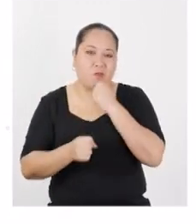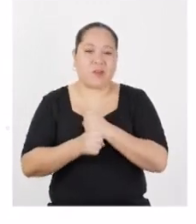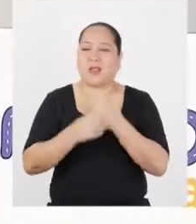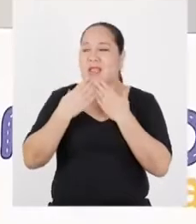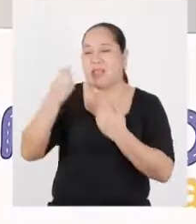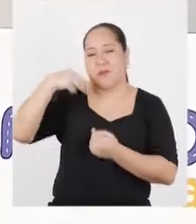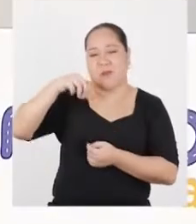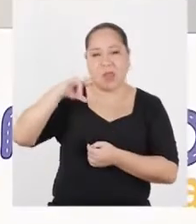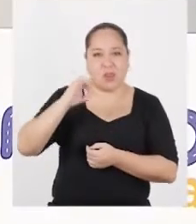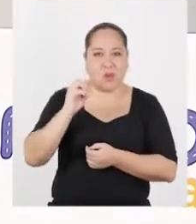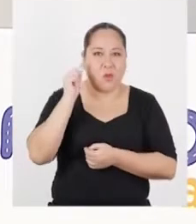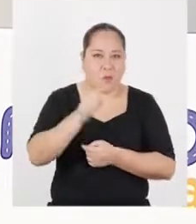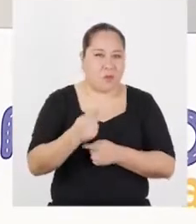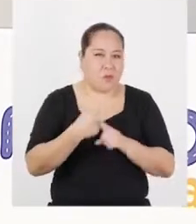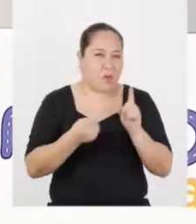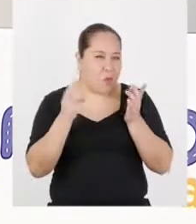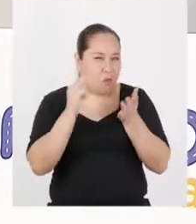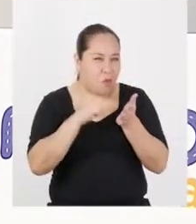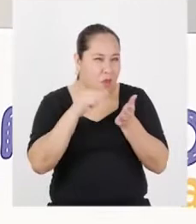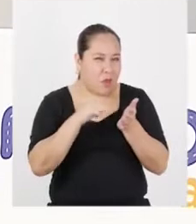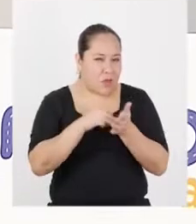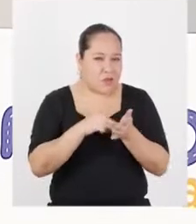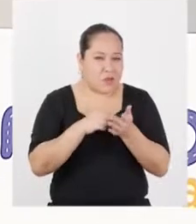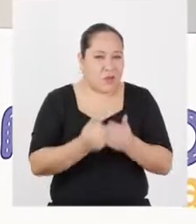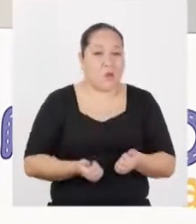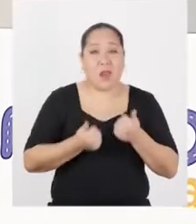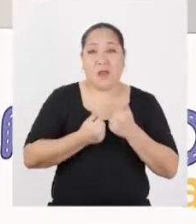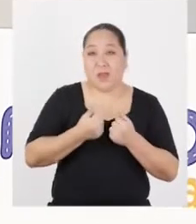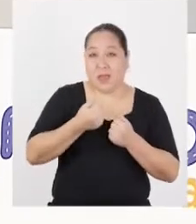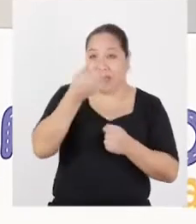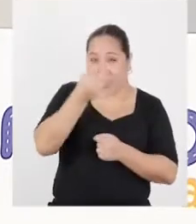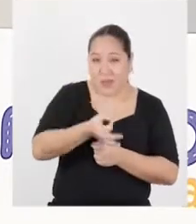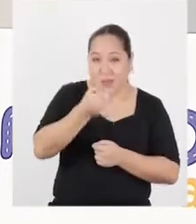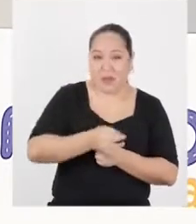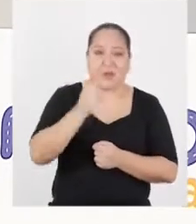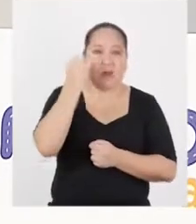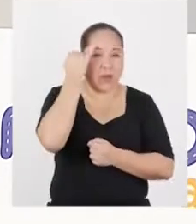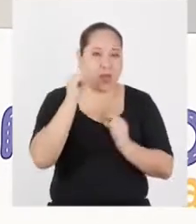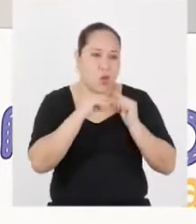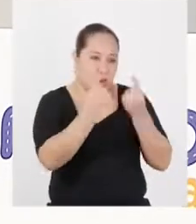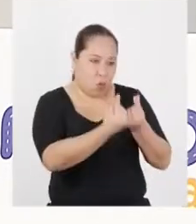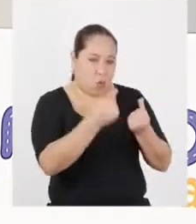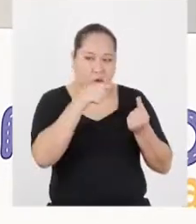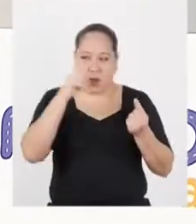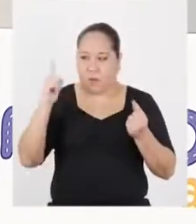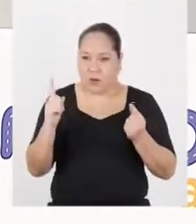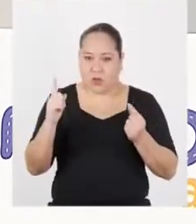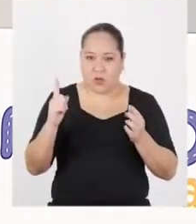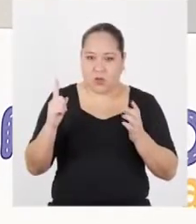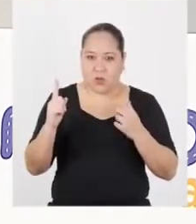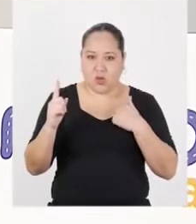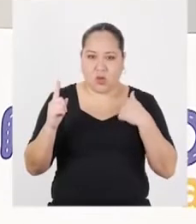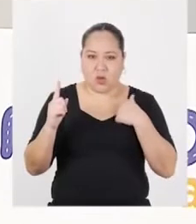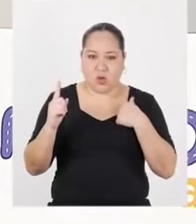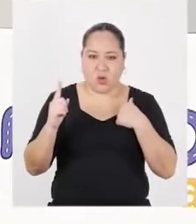Gracias, Mario. Pero vamos haciéndolo más como la vida real. Bueno, que está el grupo y está el individuo y